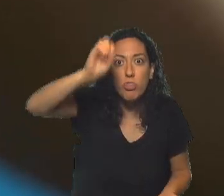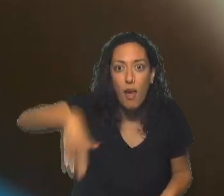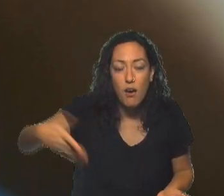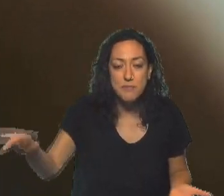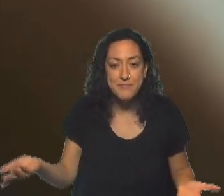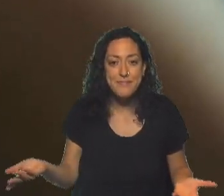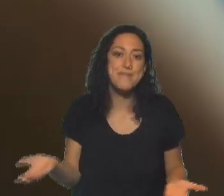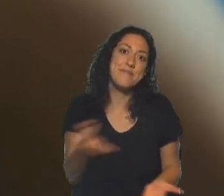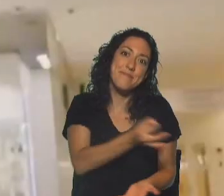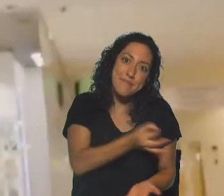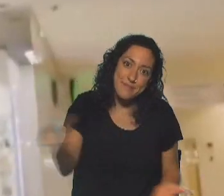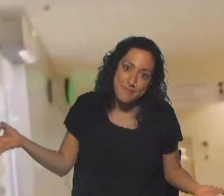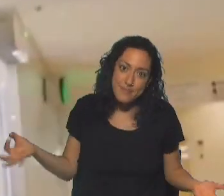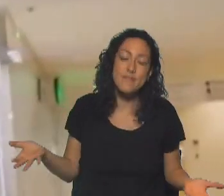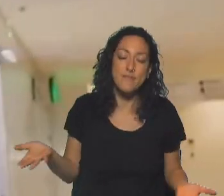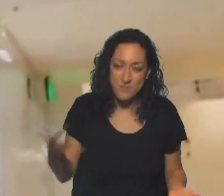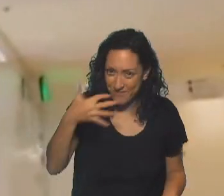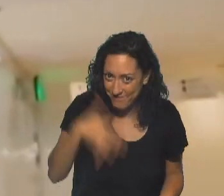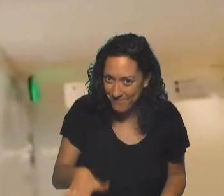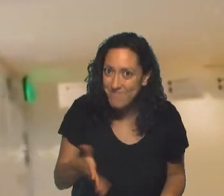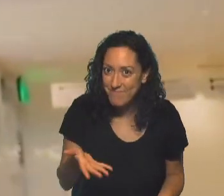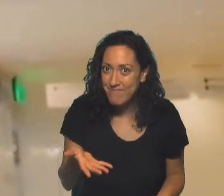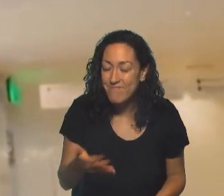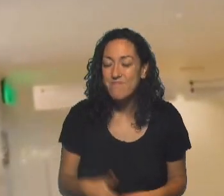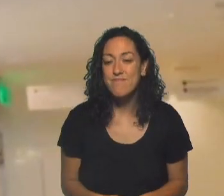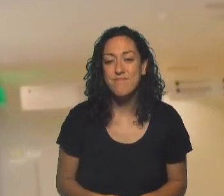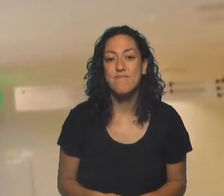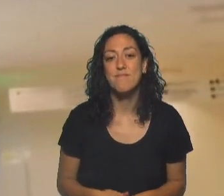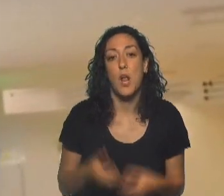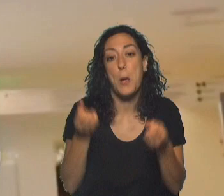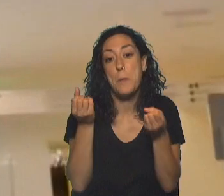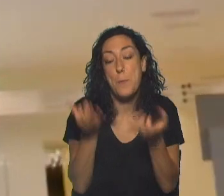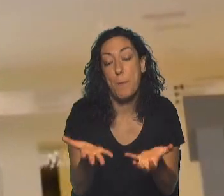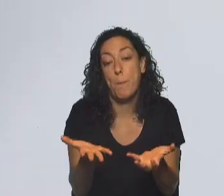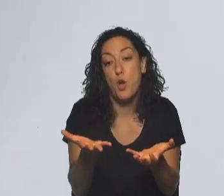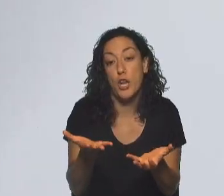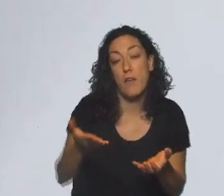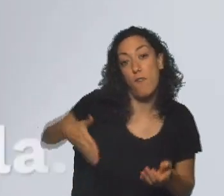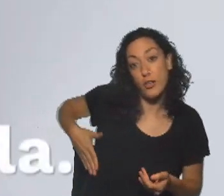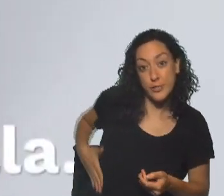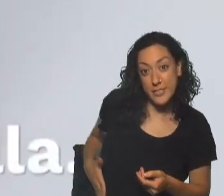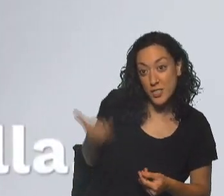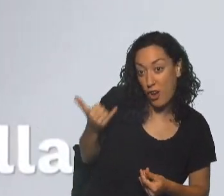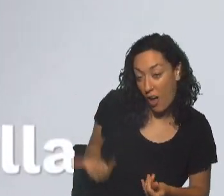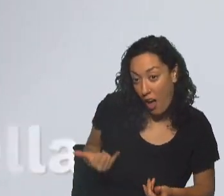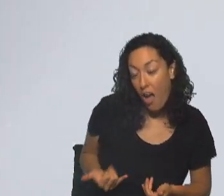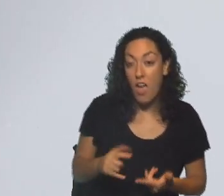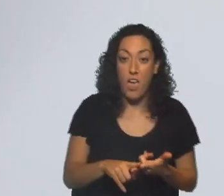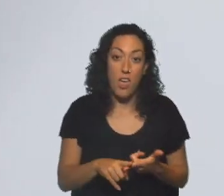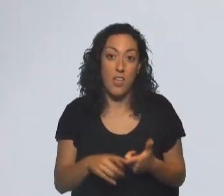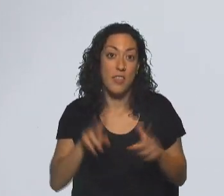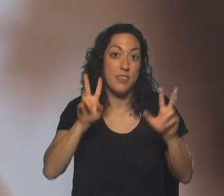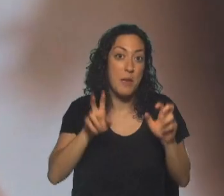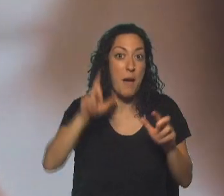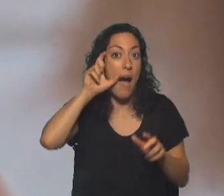Claro. Hay que tener cuidado con eso, ¿no? Sí, sí. Porque... Las quedamos en el bolsillo. Hay cuestiones éticas